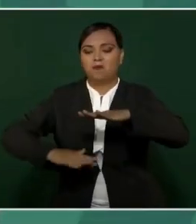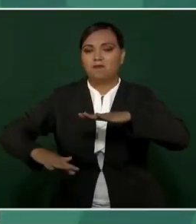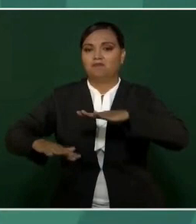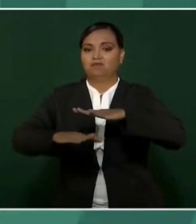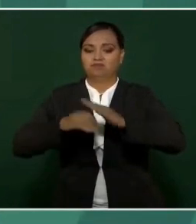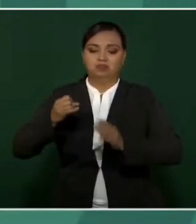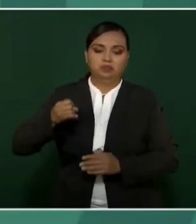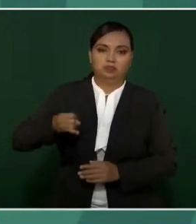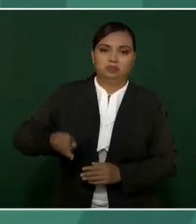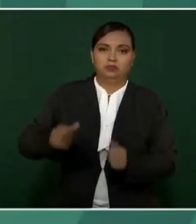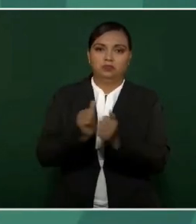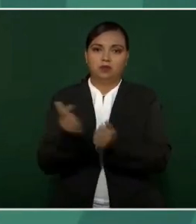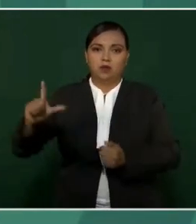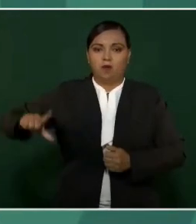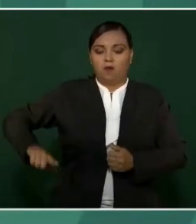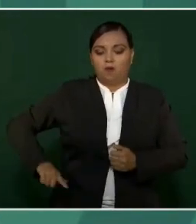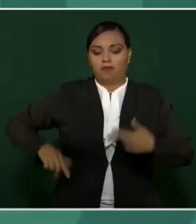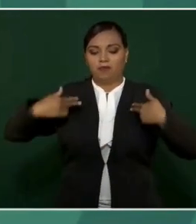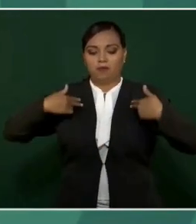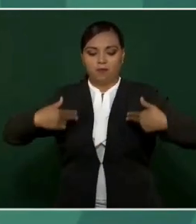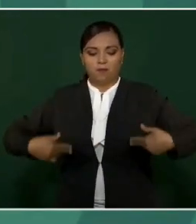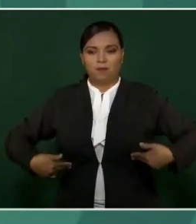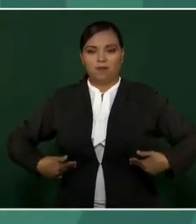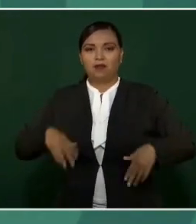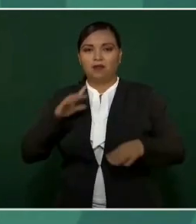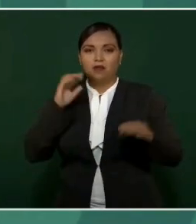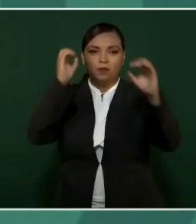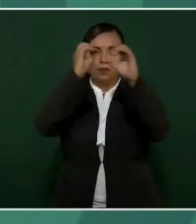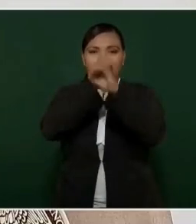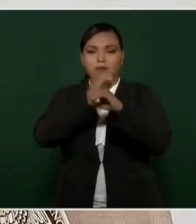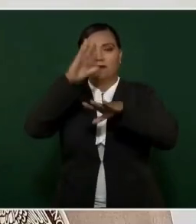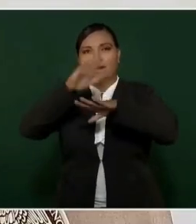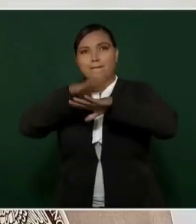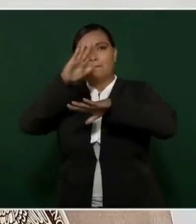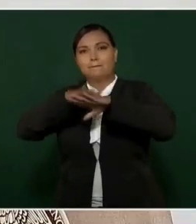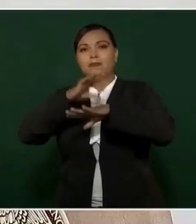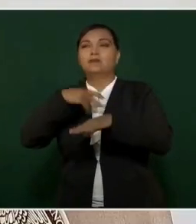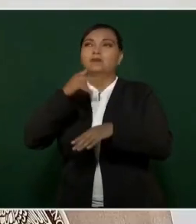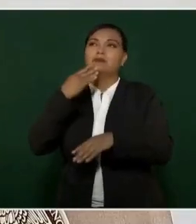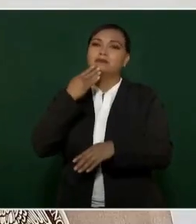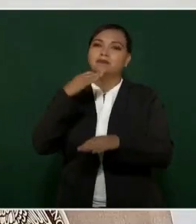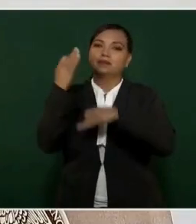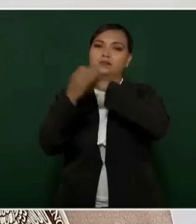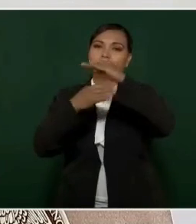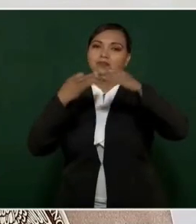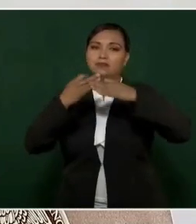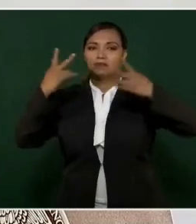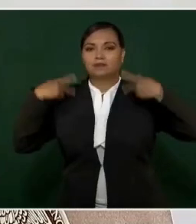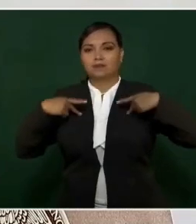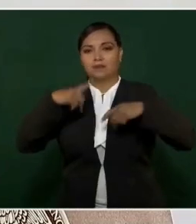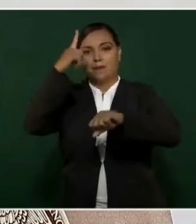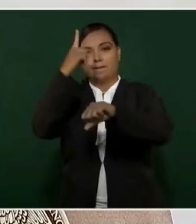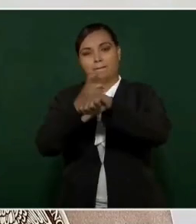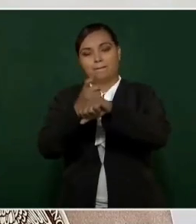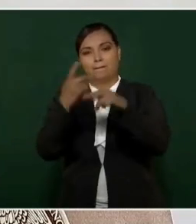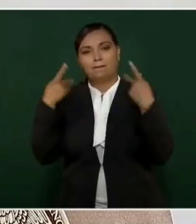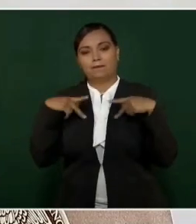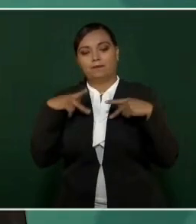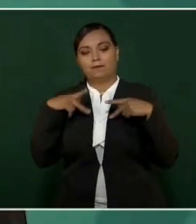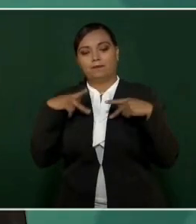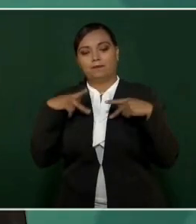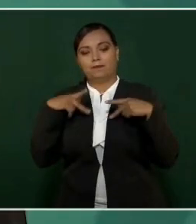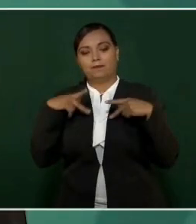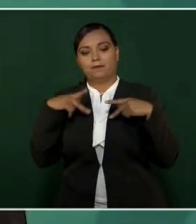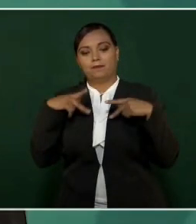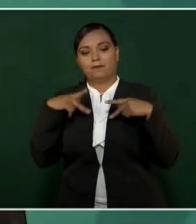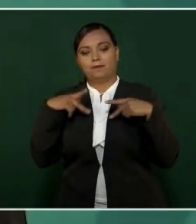fondo, con un gobierno humanista que observa la máxima que por el bien de todos, primero los pobres y